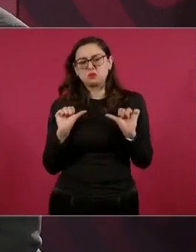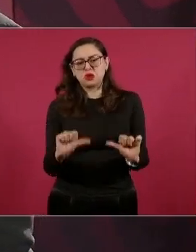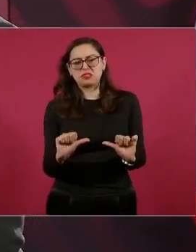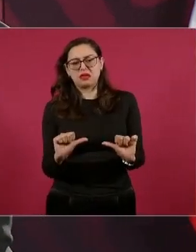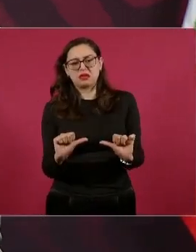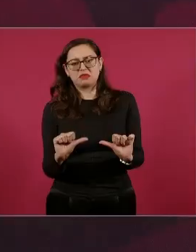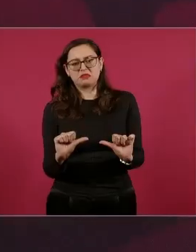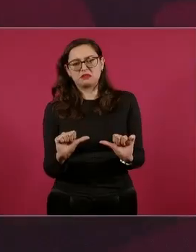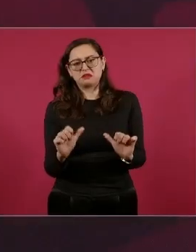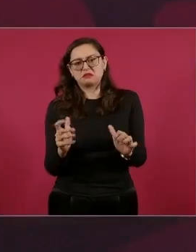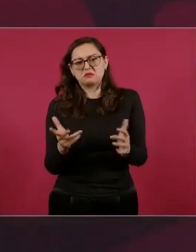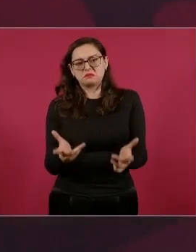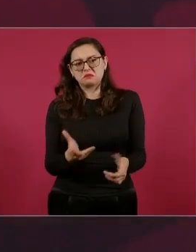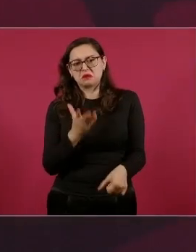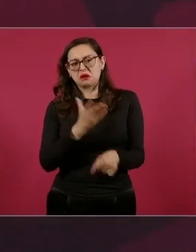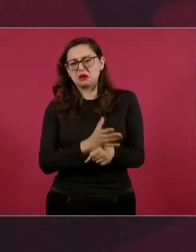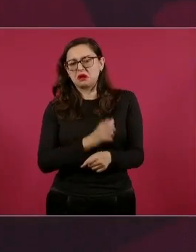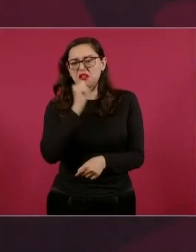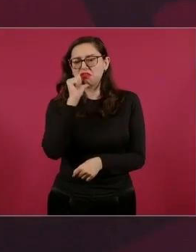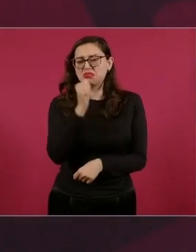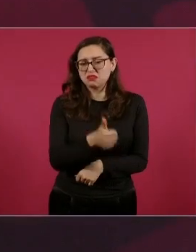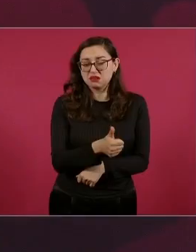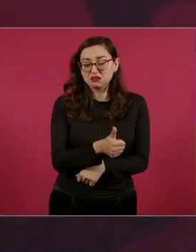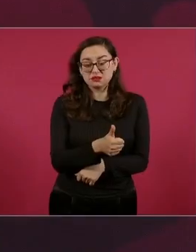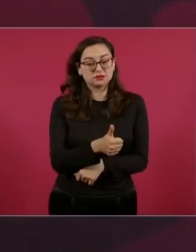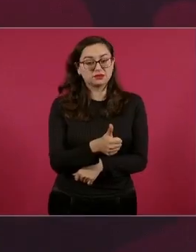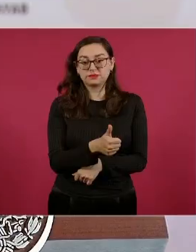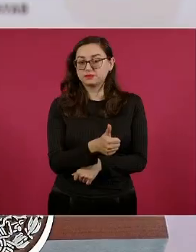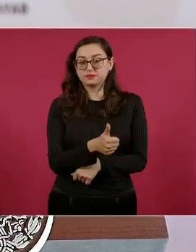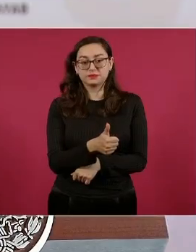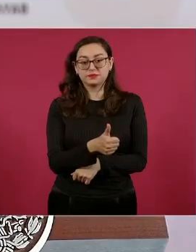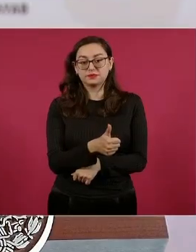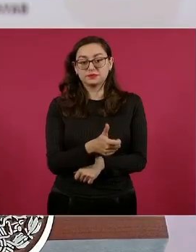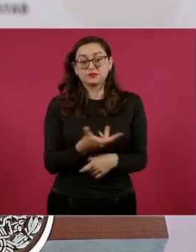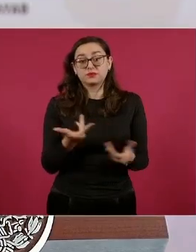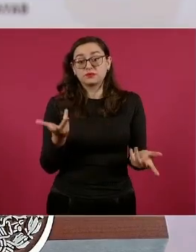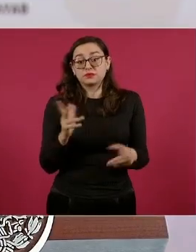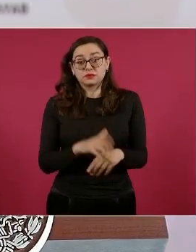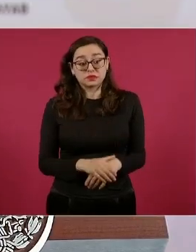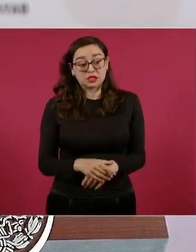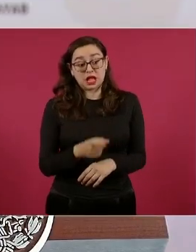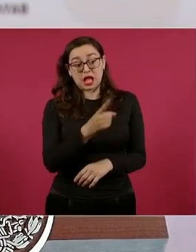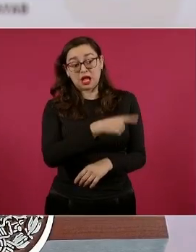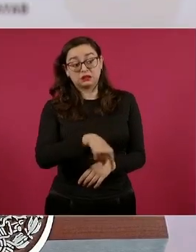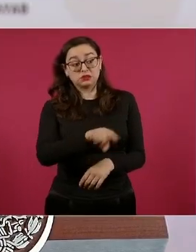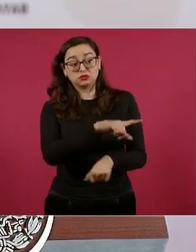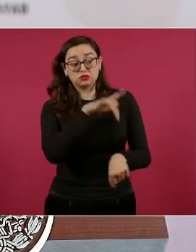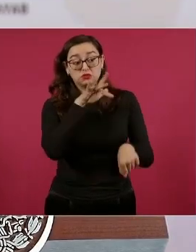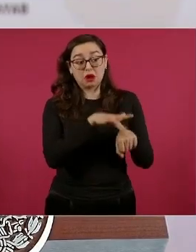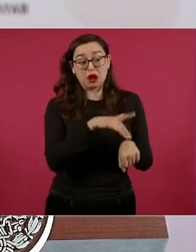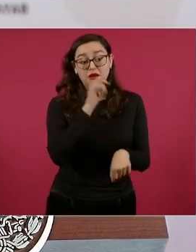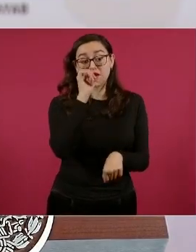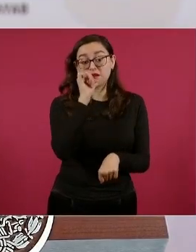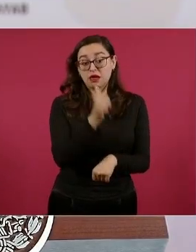ya no aplica aquello de que no se puede tocar al intocable.